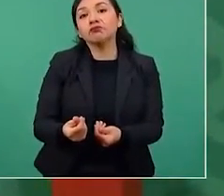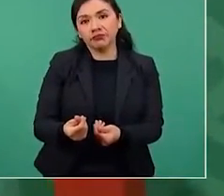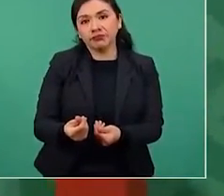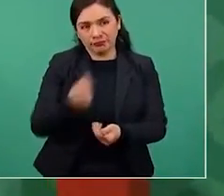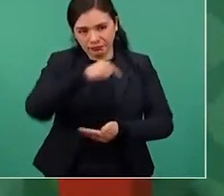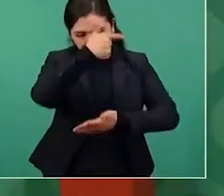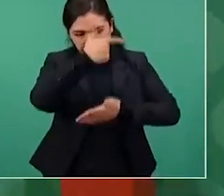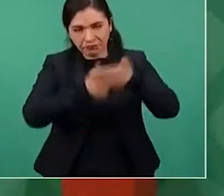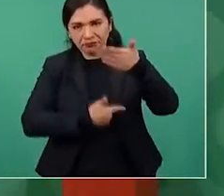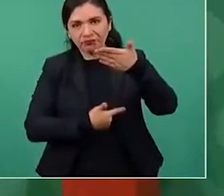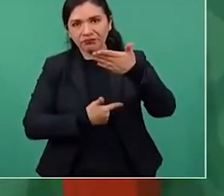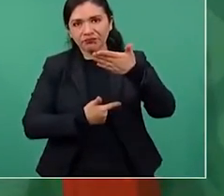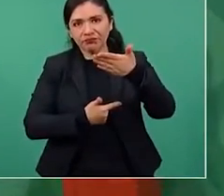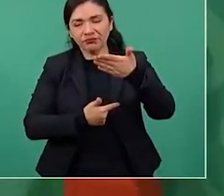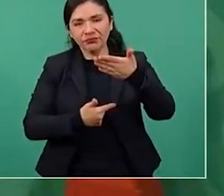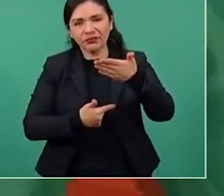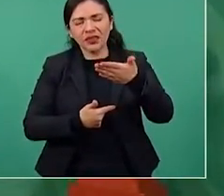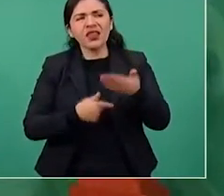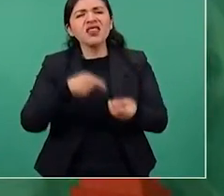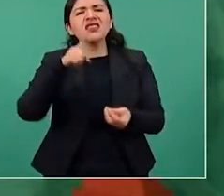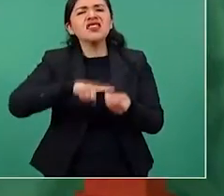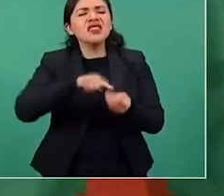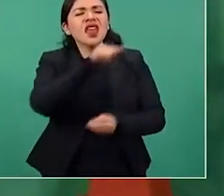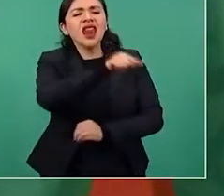¿Quiénes tienen vehículos?